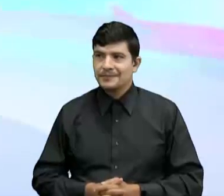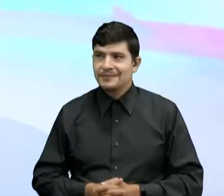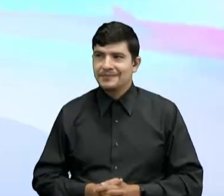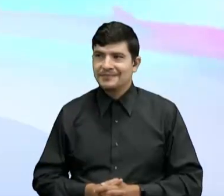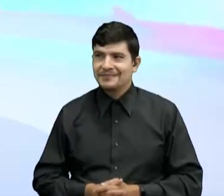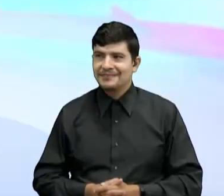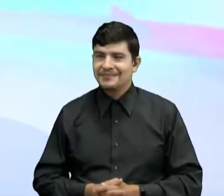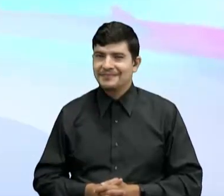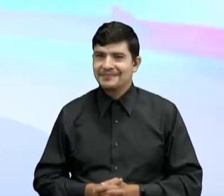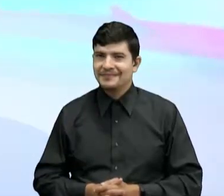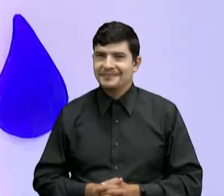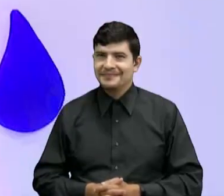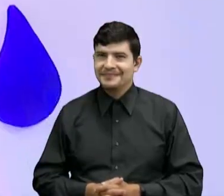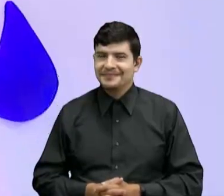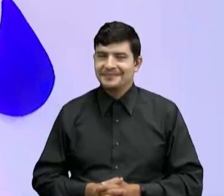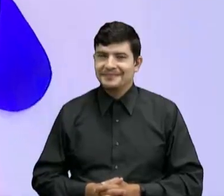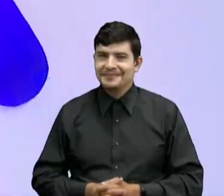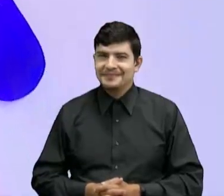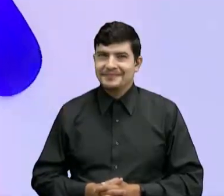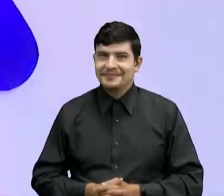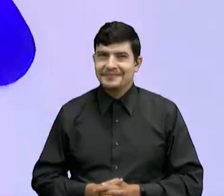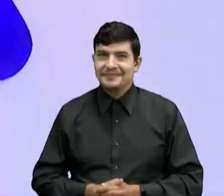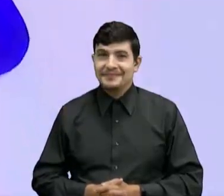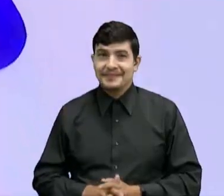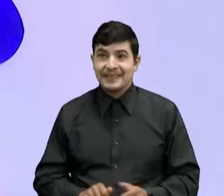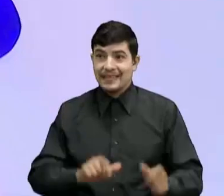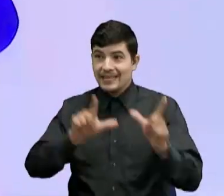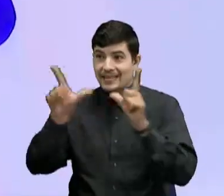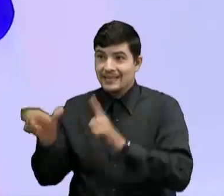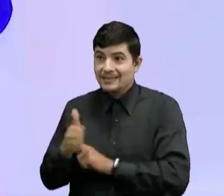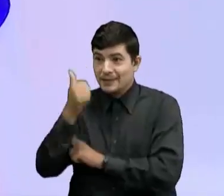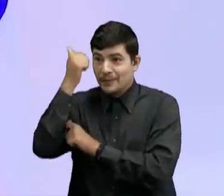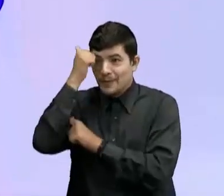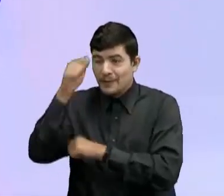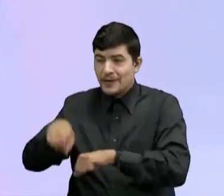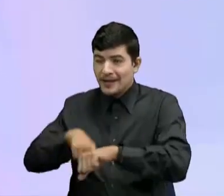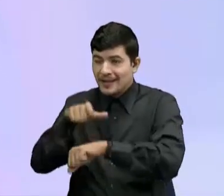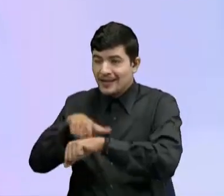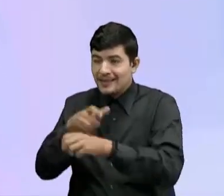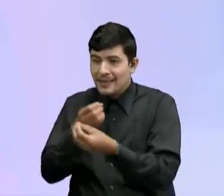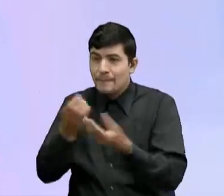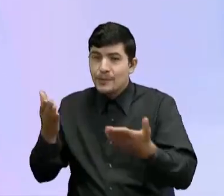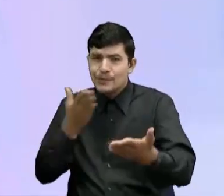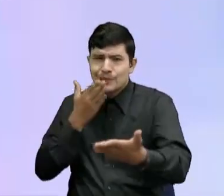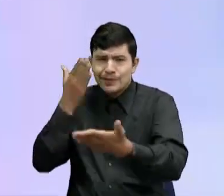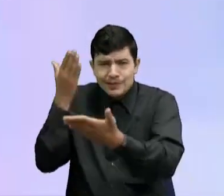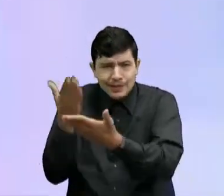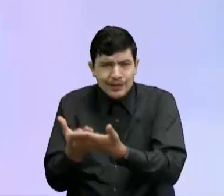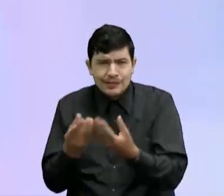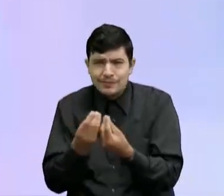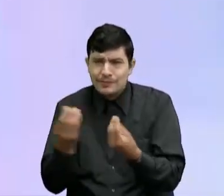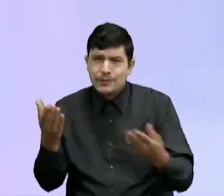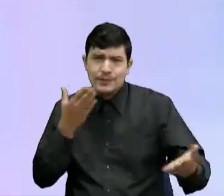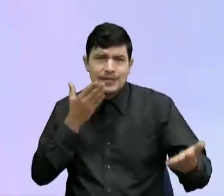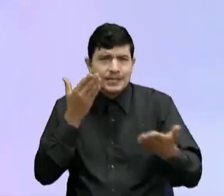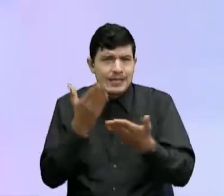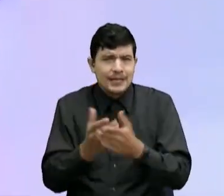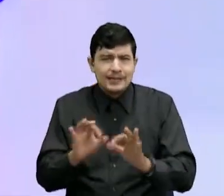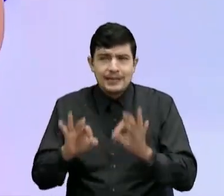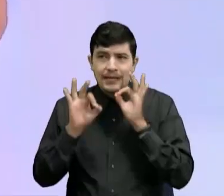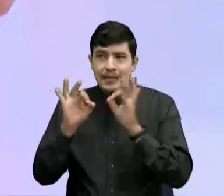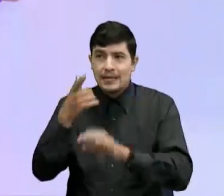Muy bien Mis queridos Profes del tiempo Muchísimas gracias Por allí Por este súper